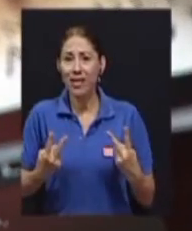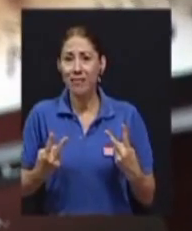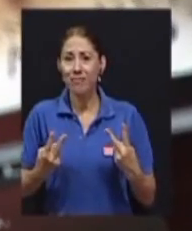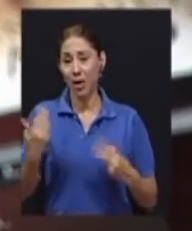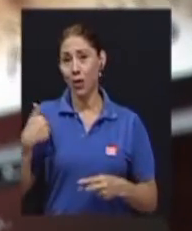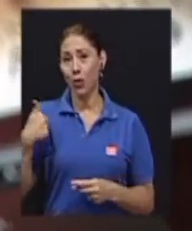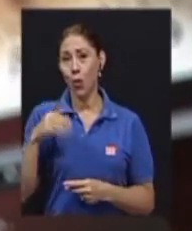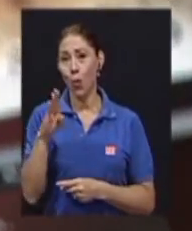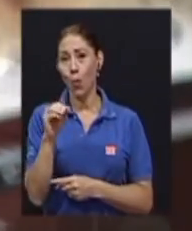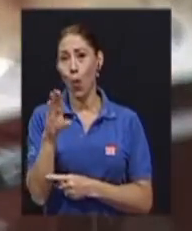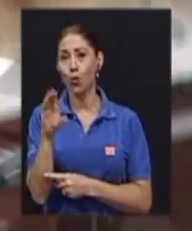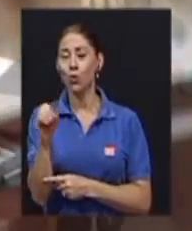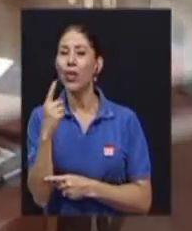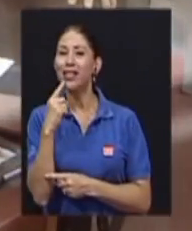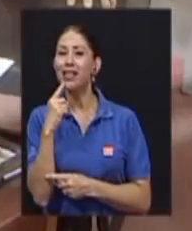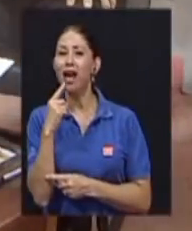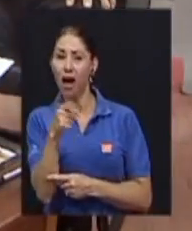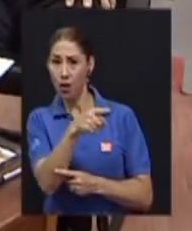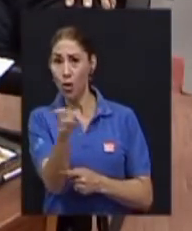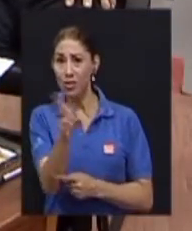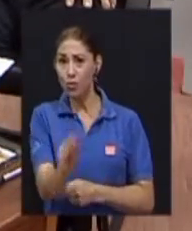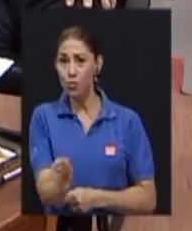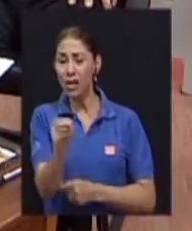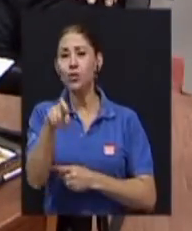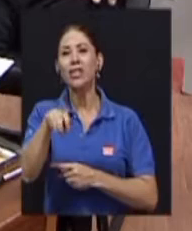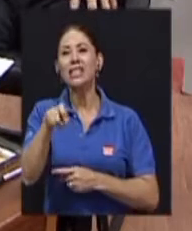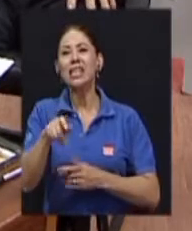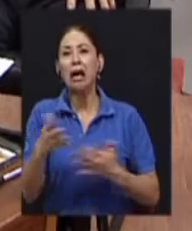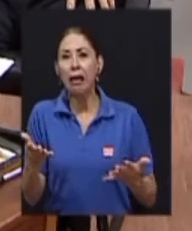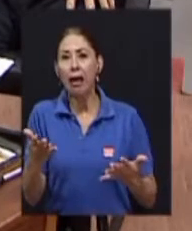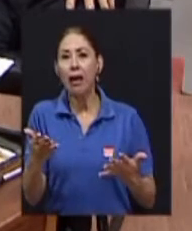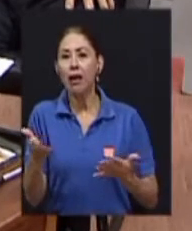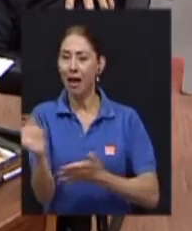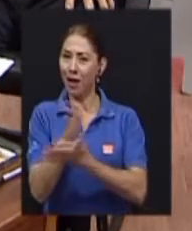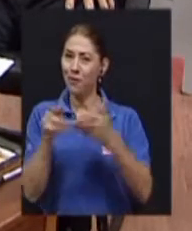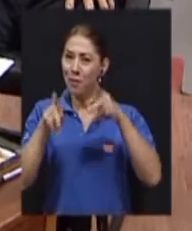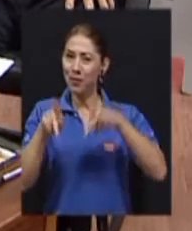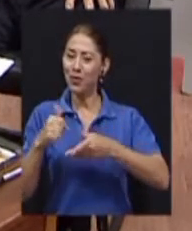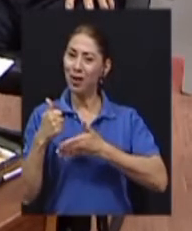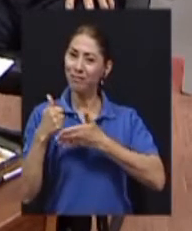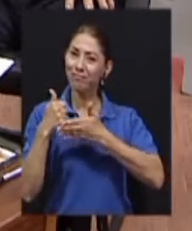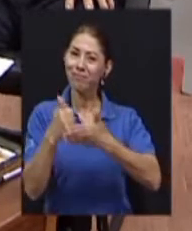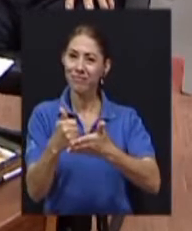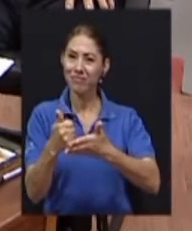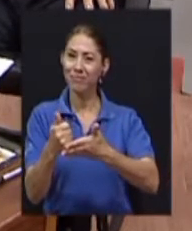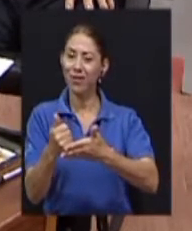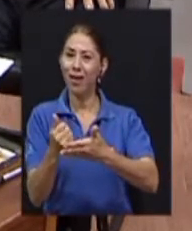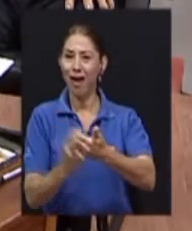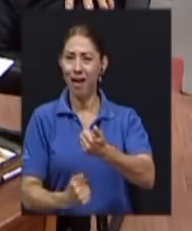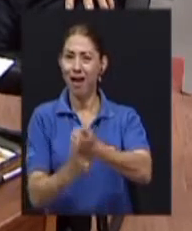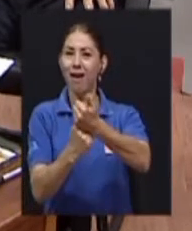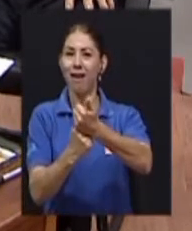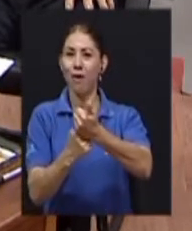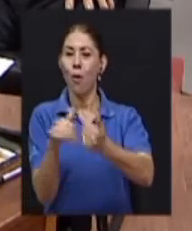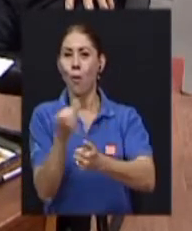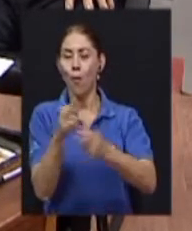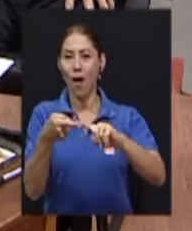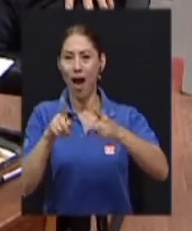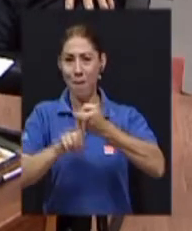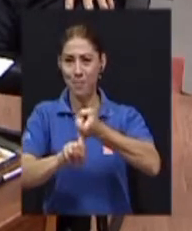muchachos es que alguien les tienda una mano de amigo y los ayude. Nosotros, precisamente,